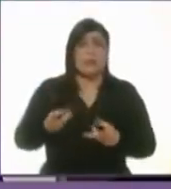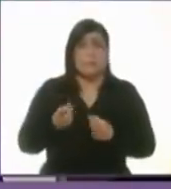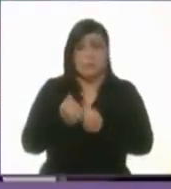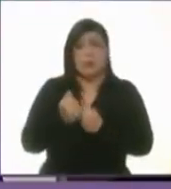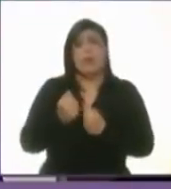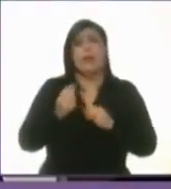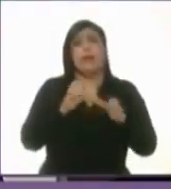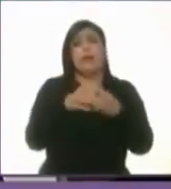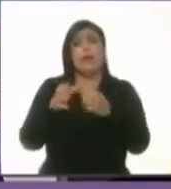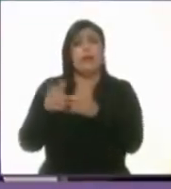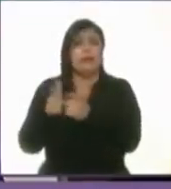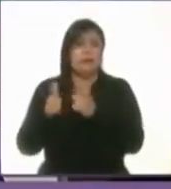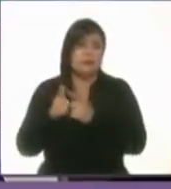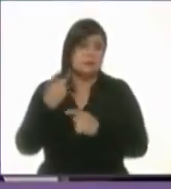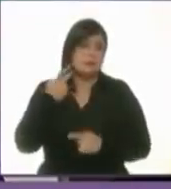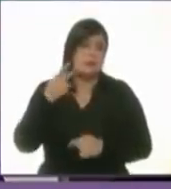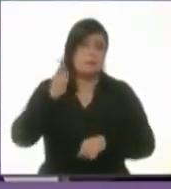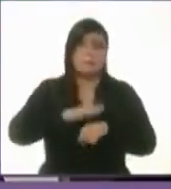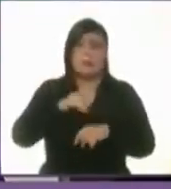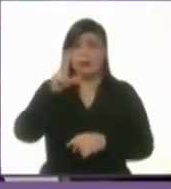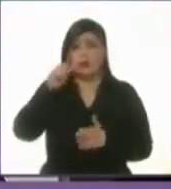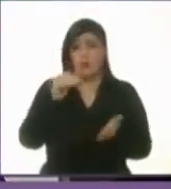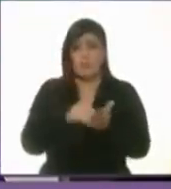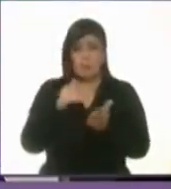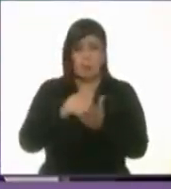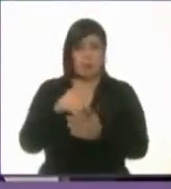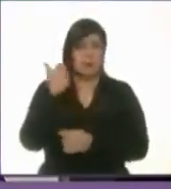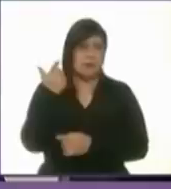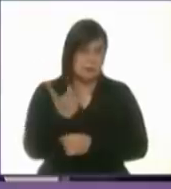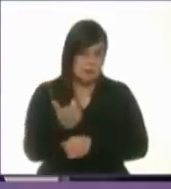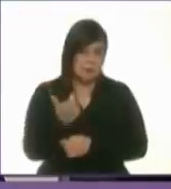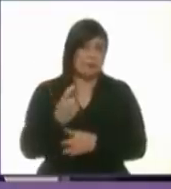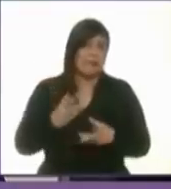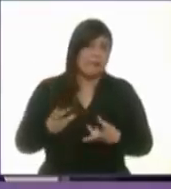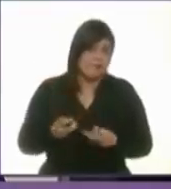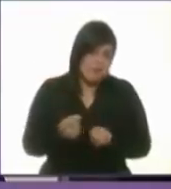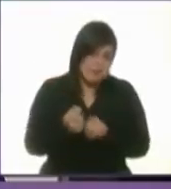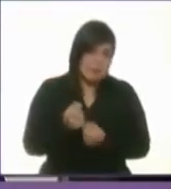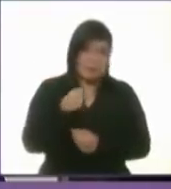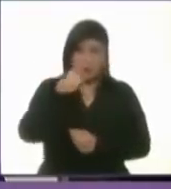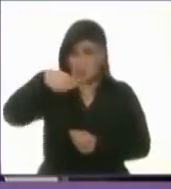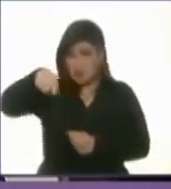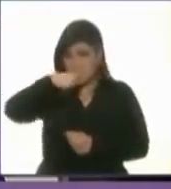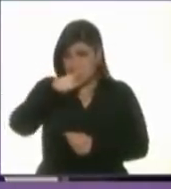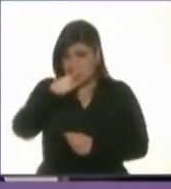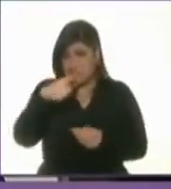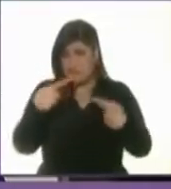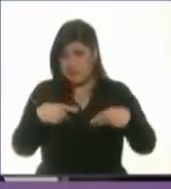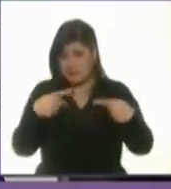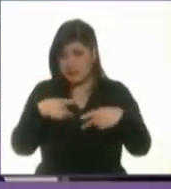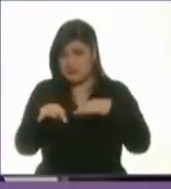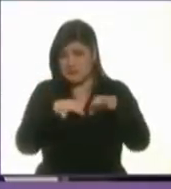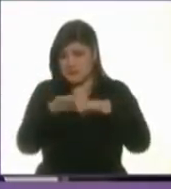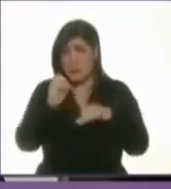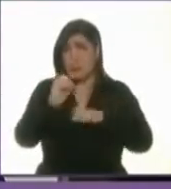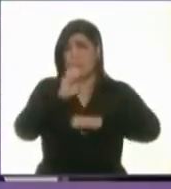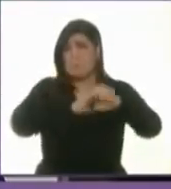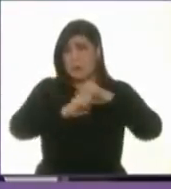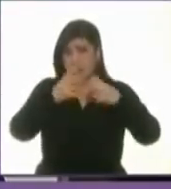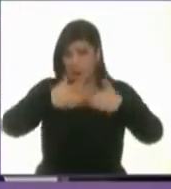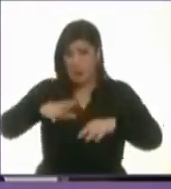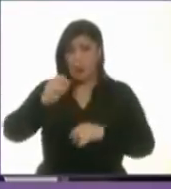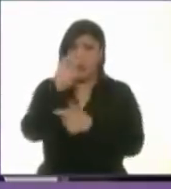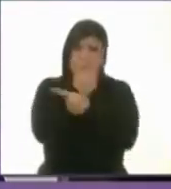partidos políticos. Más de 18 mil millones de pesos que tú, trabajador, tu empresario, tu